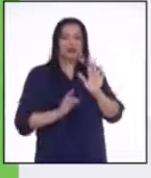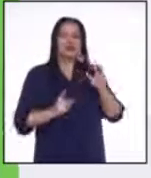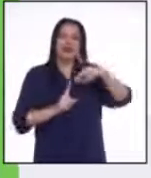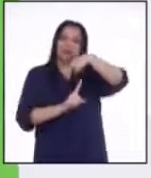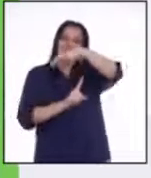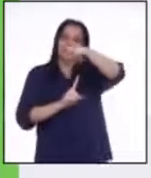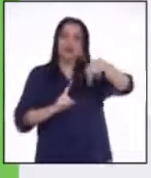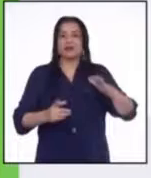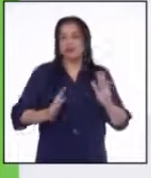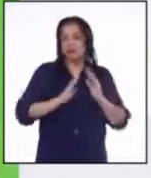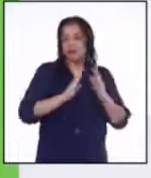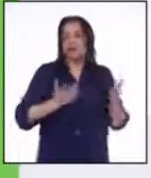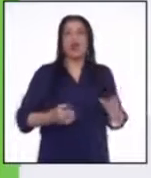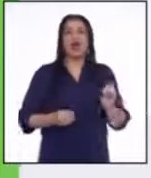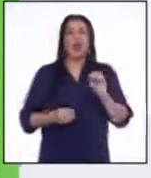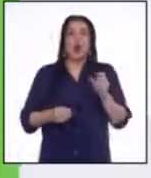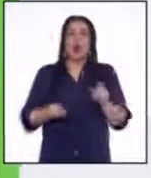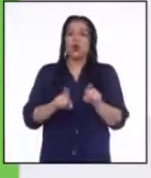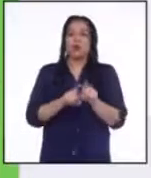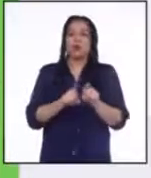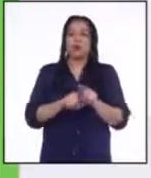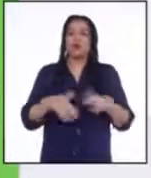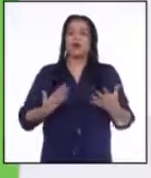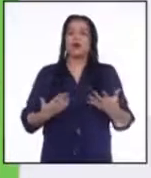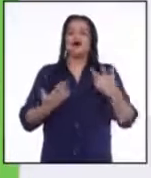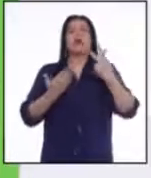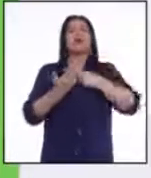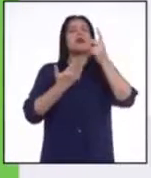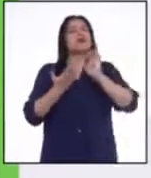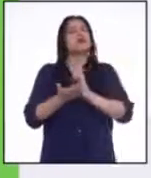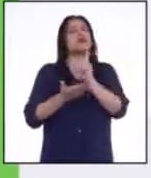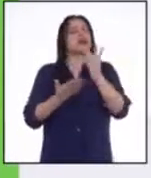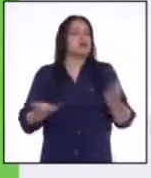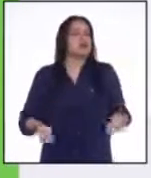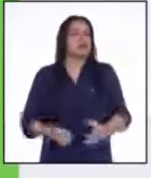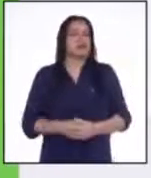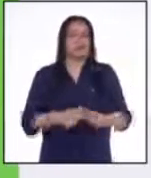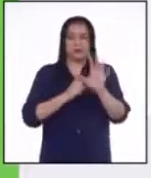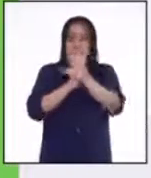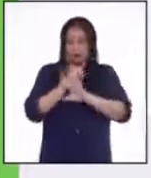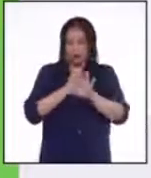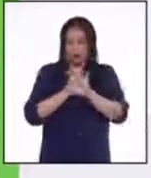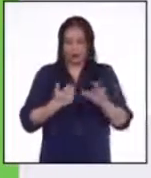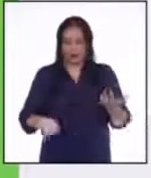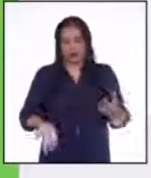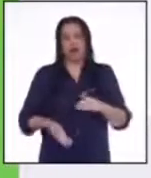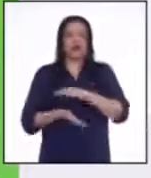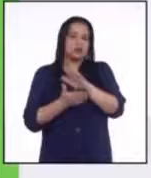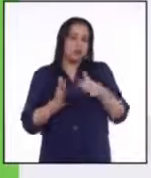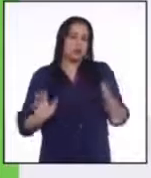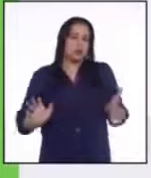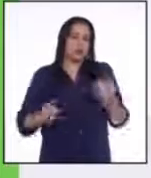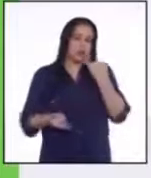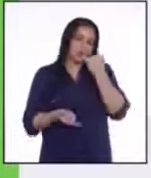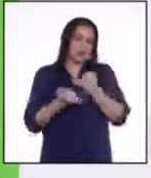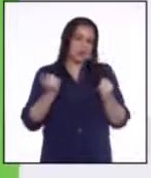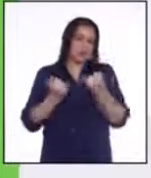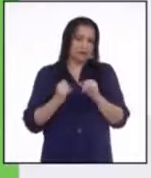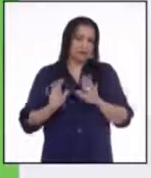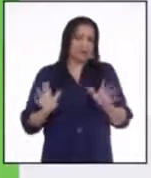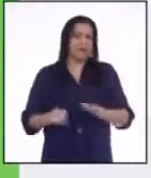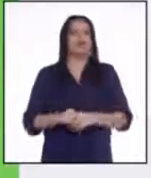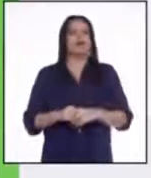donde residen, o también puede ser a través de los programas de educación ambiental. Claro, todo esto, una vez que ya hayamos